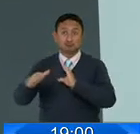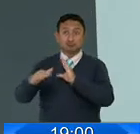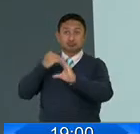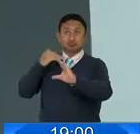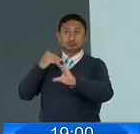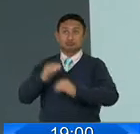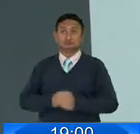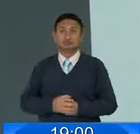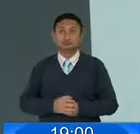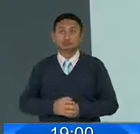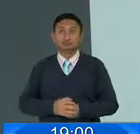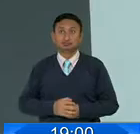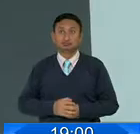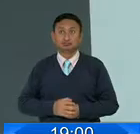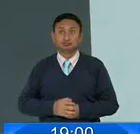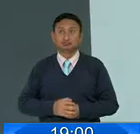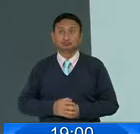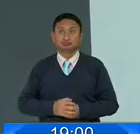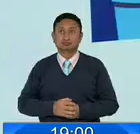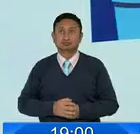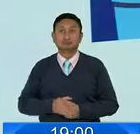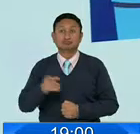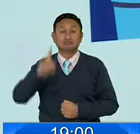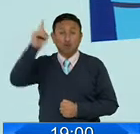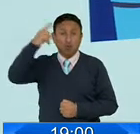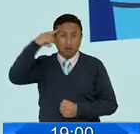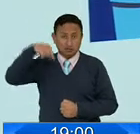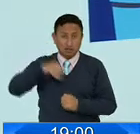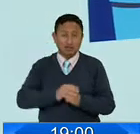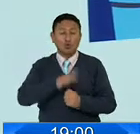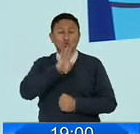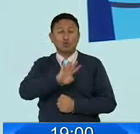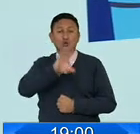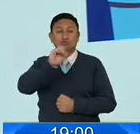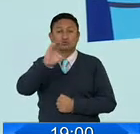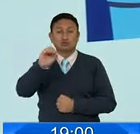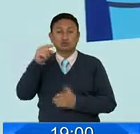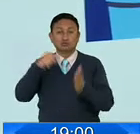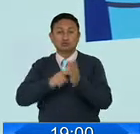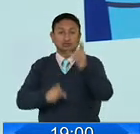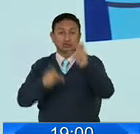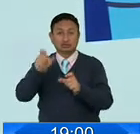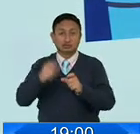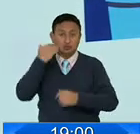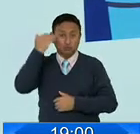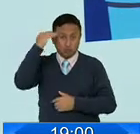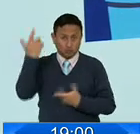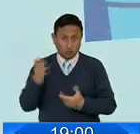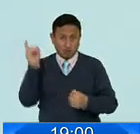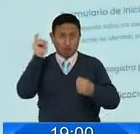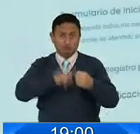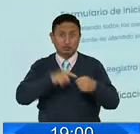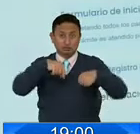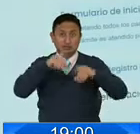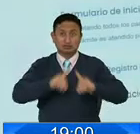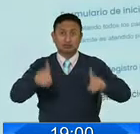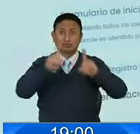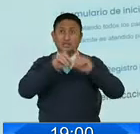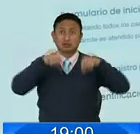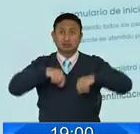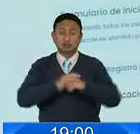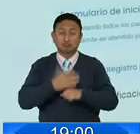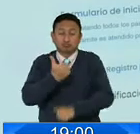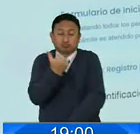mensaje o porreo electrónico. Según el gobierno, más de cuatrocientos mil adultos mayores están registrados en la base de datos para la